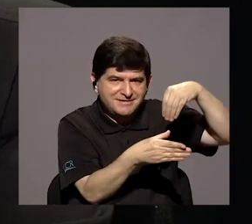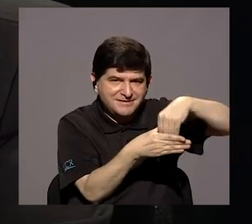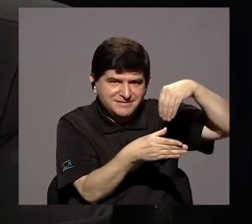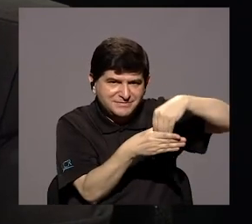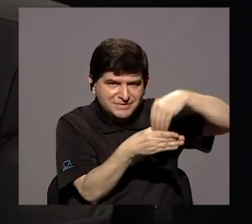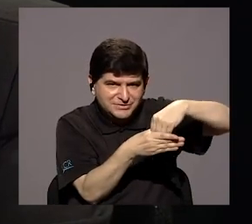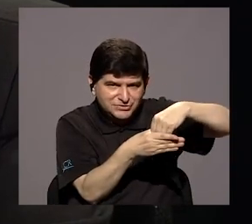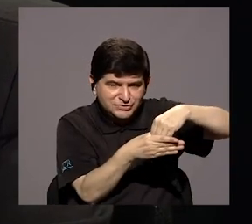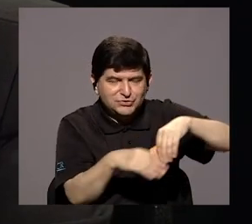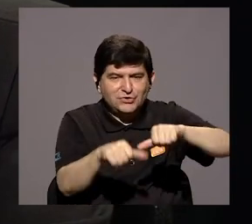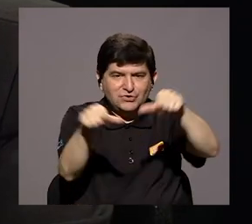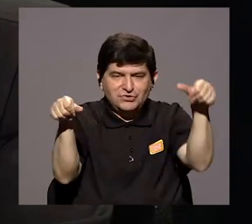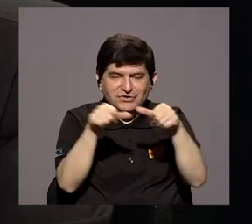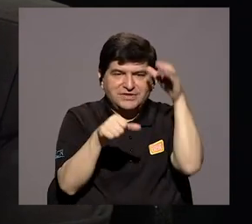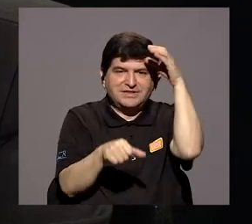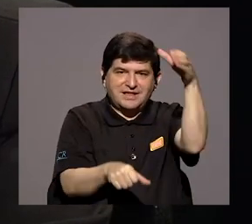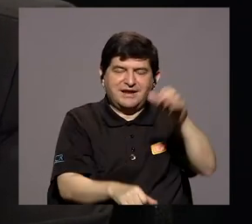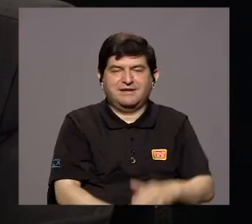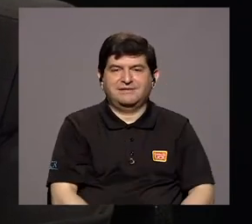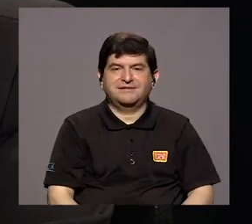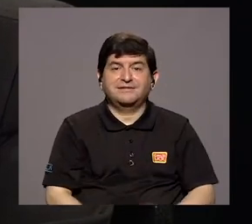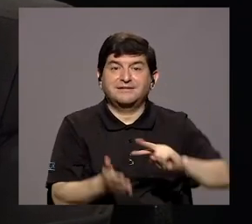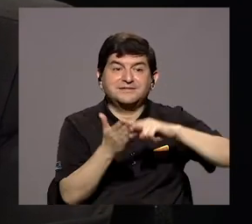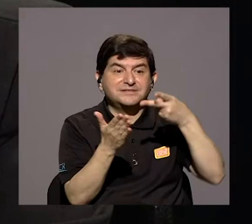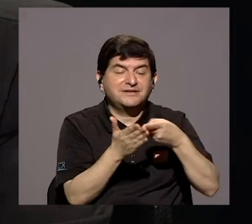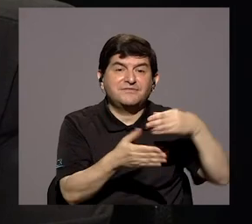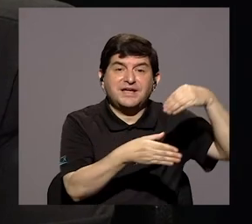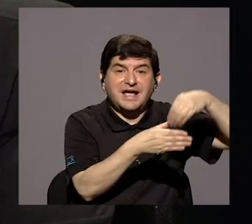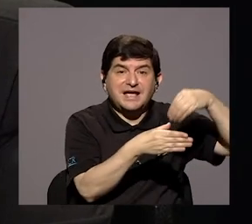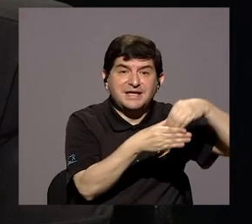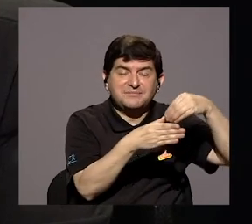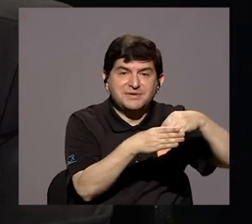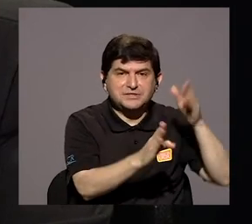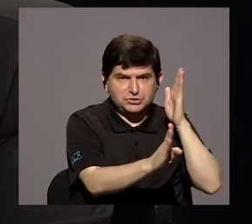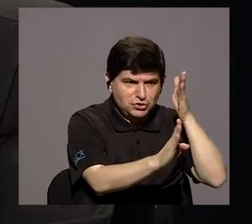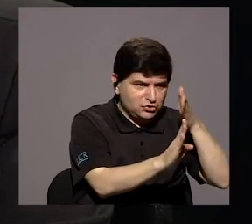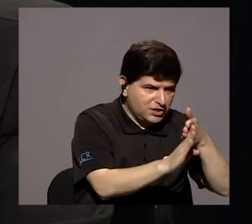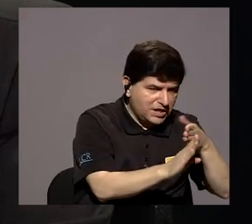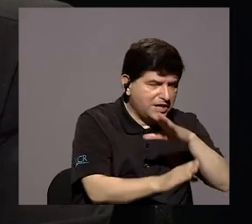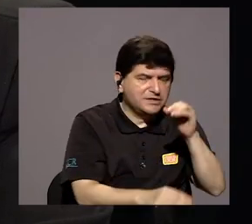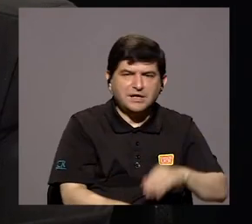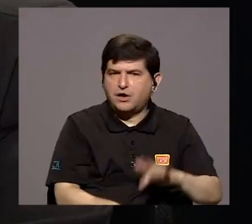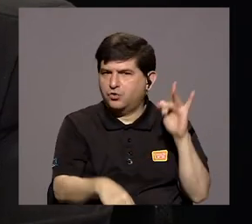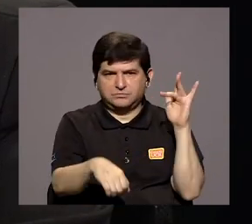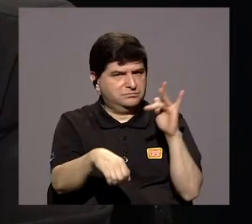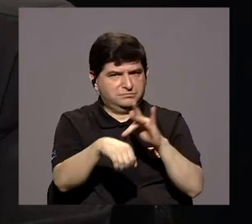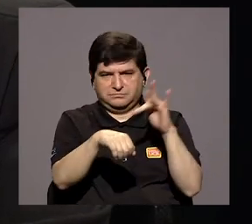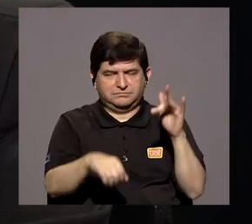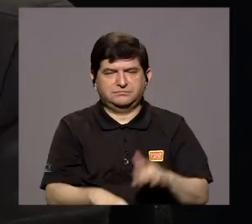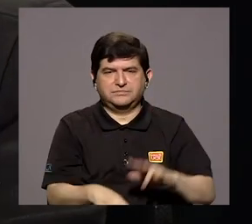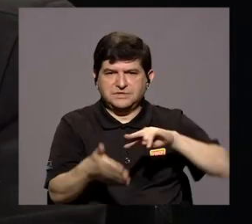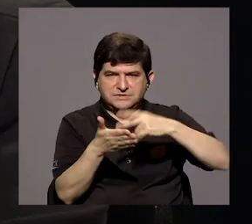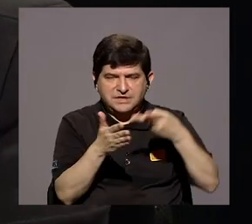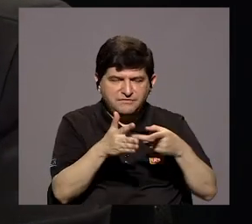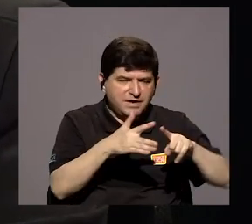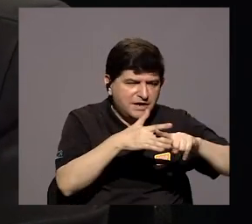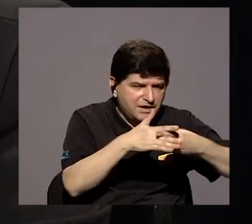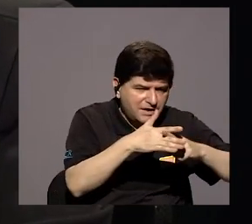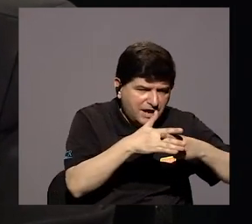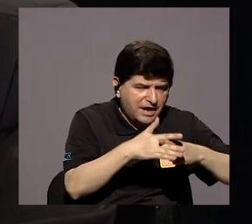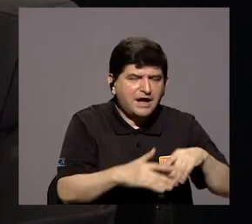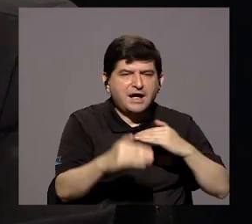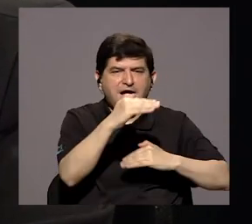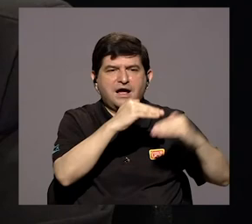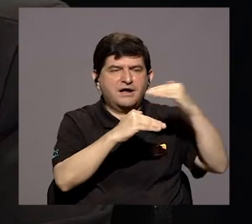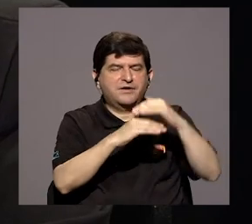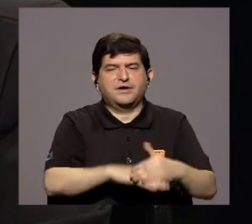que tiene el sector cultura. Hablamos desde inversión tangible como intangible en materia de restauración de edificios,